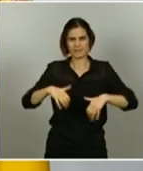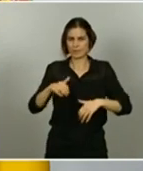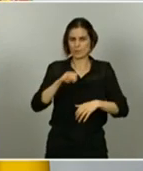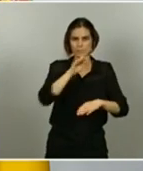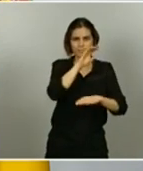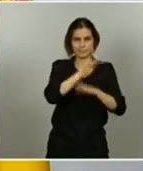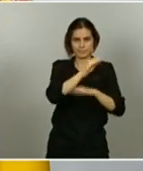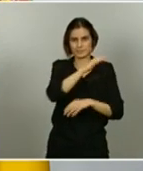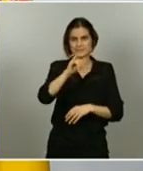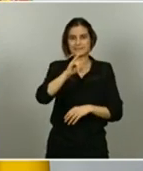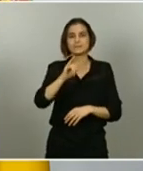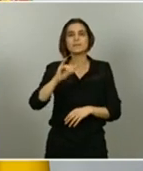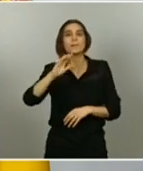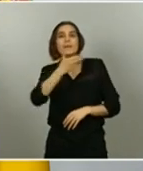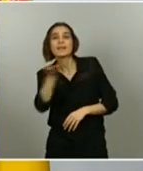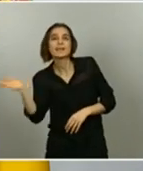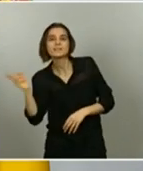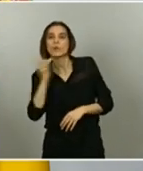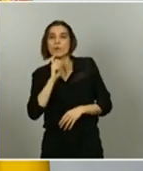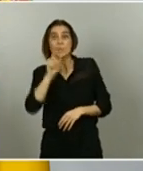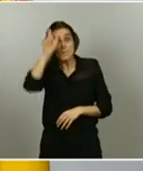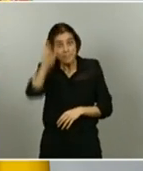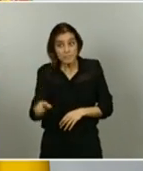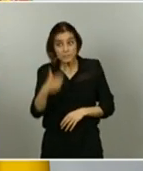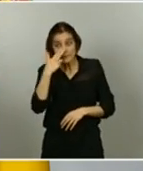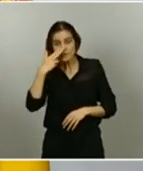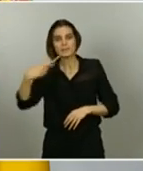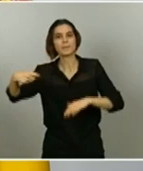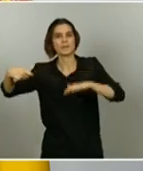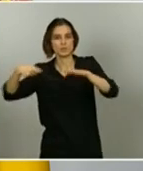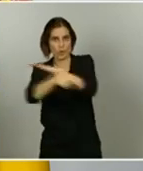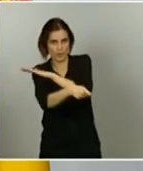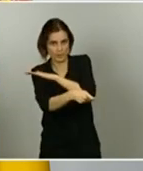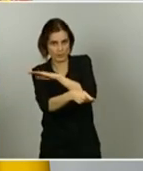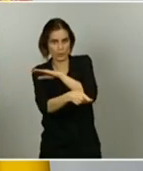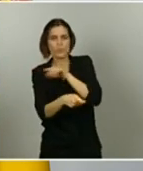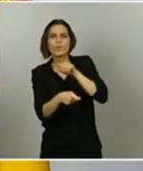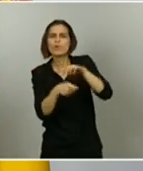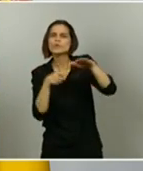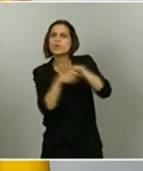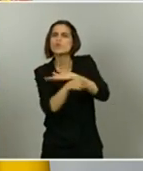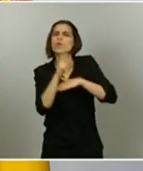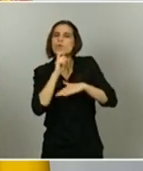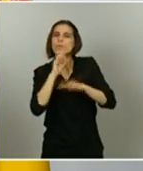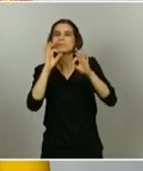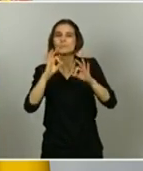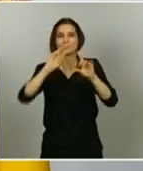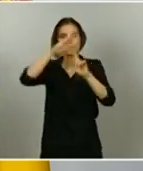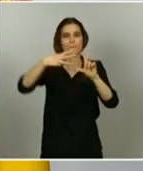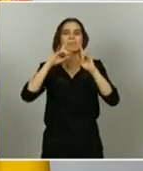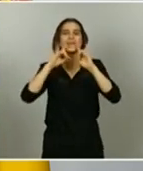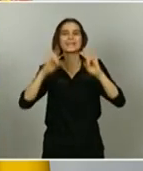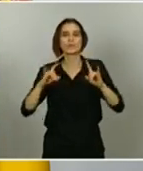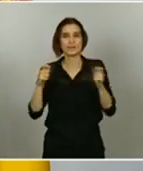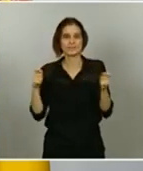mediante una solicitud de la propia persona interesada, preferentemente a través de la sede electrónica de la Seguridad Social. No será